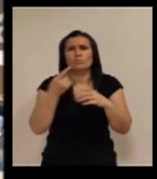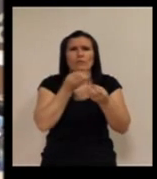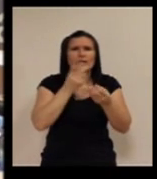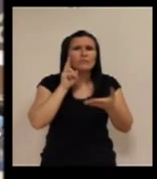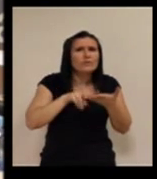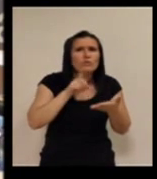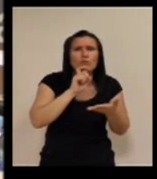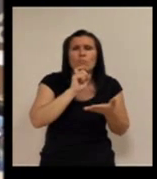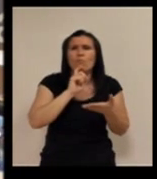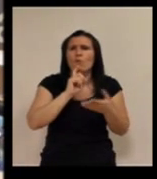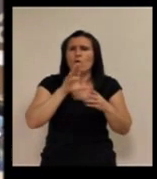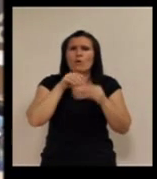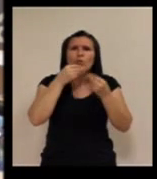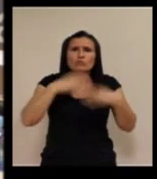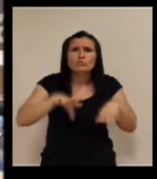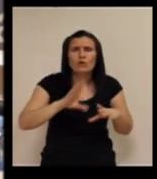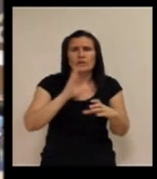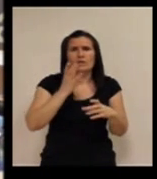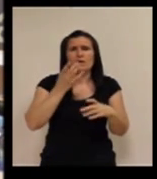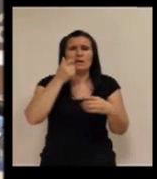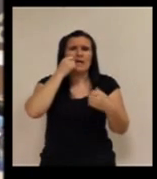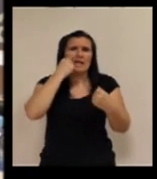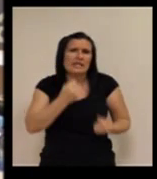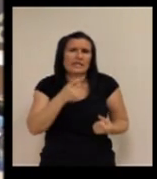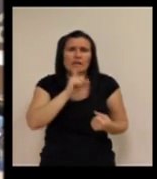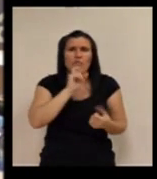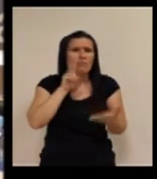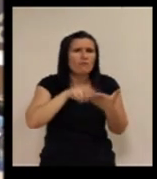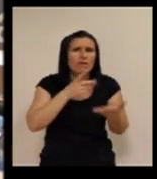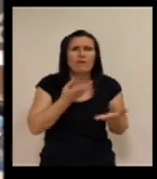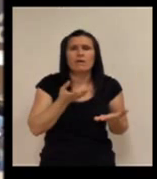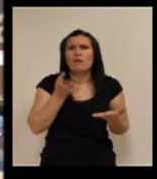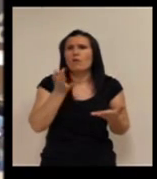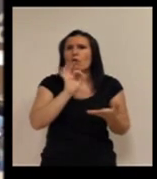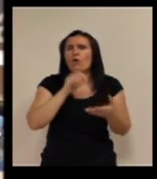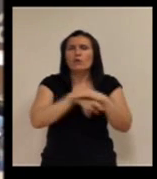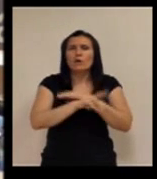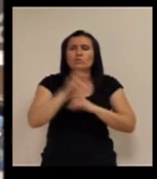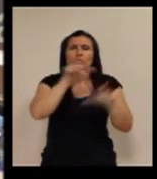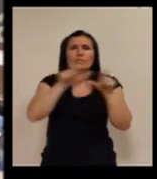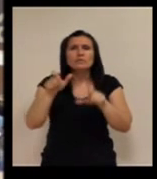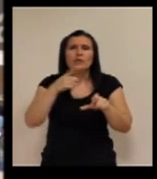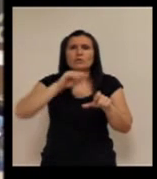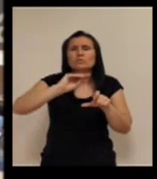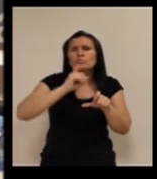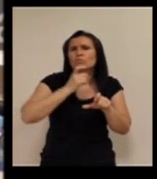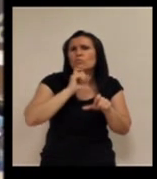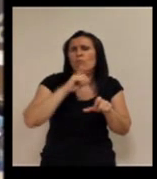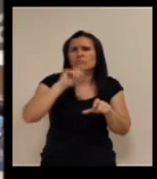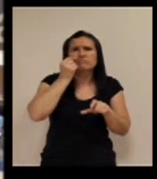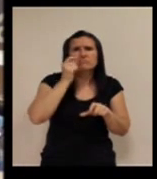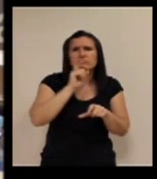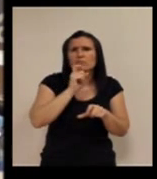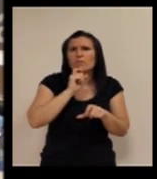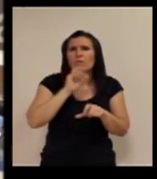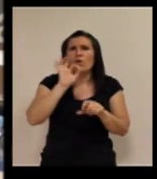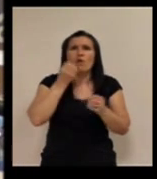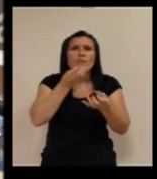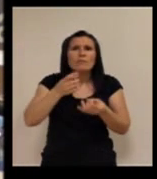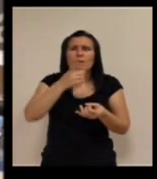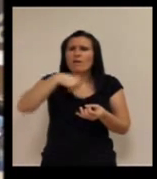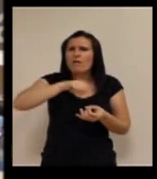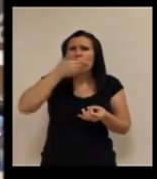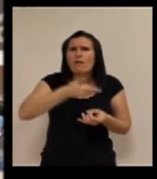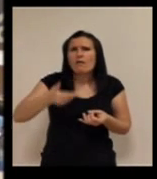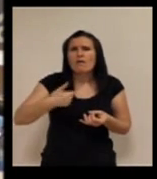historial clínico, cómo ve sus recursos personales a la hora de prestar un servicio de teleasistencia. información, pues